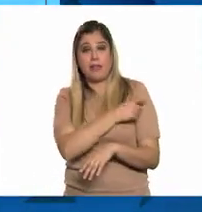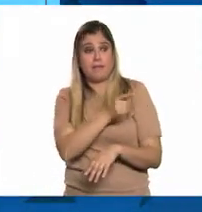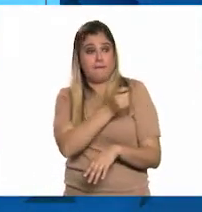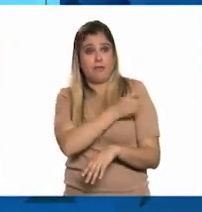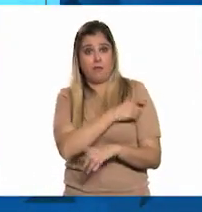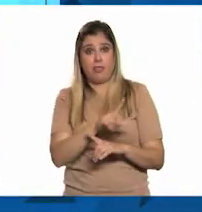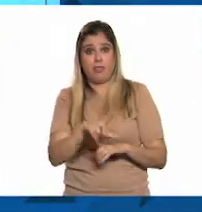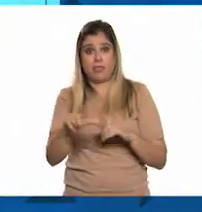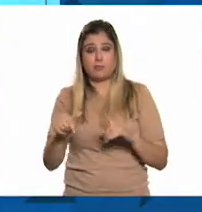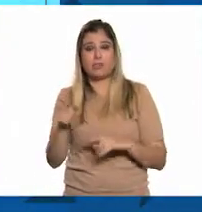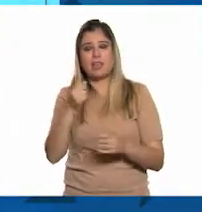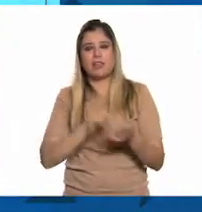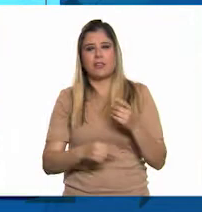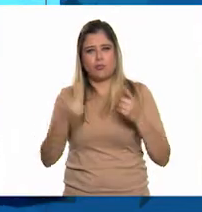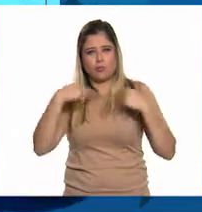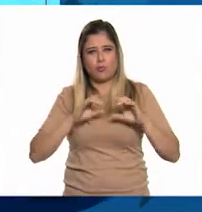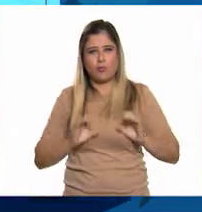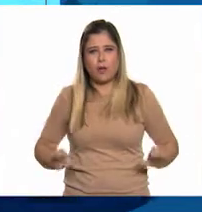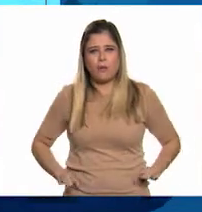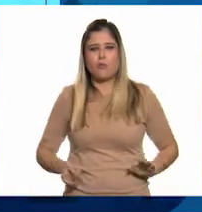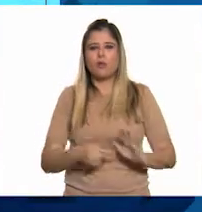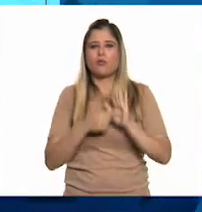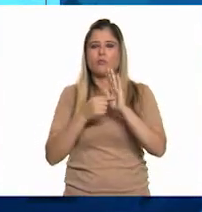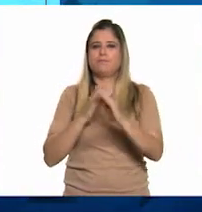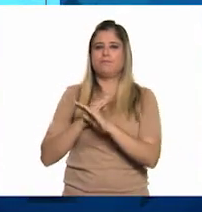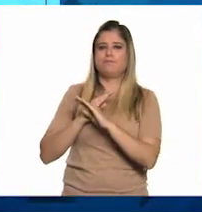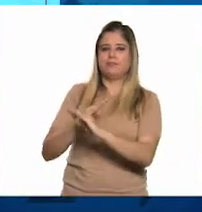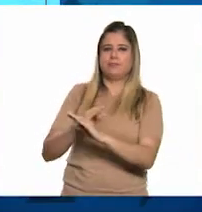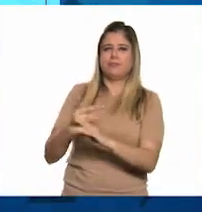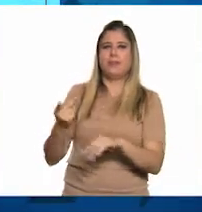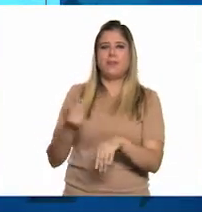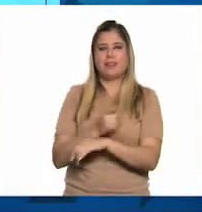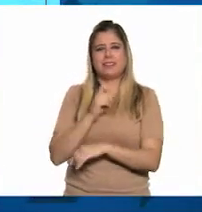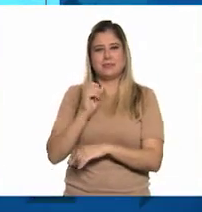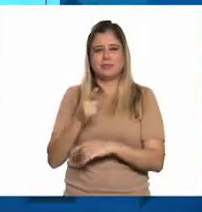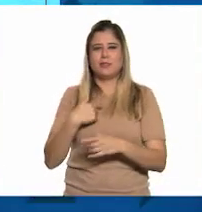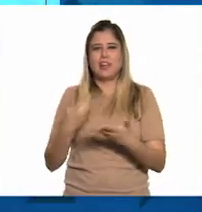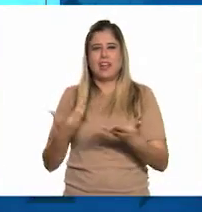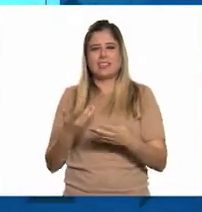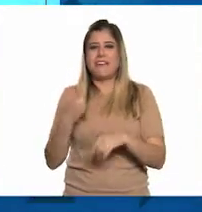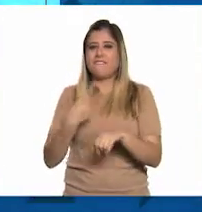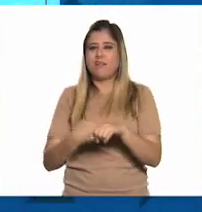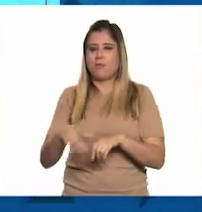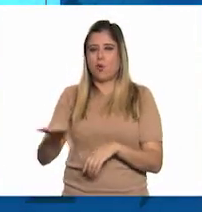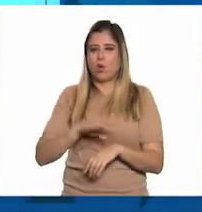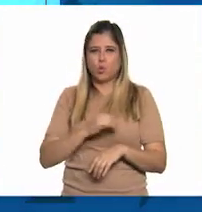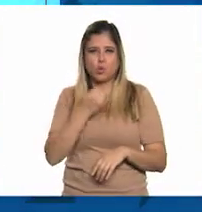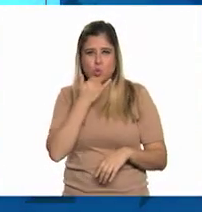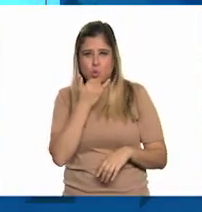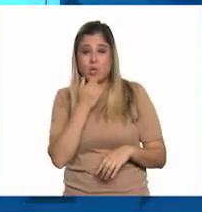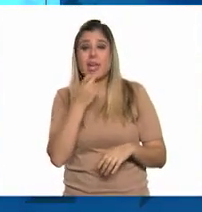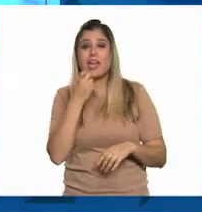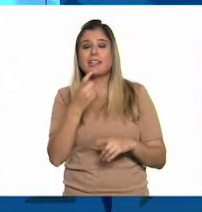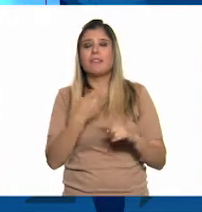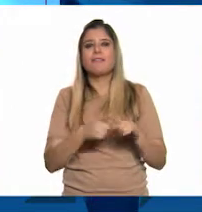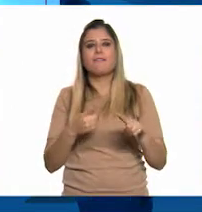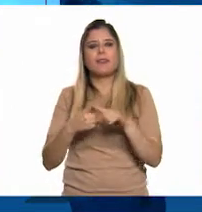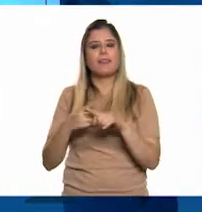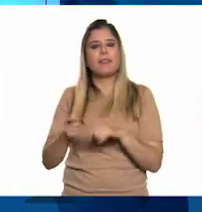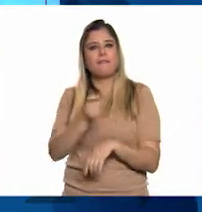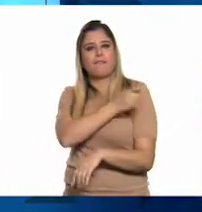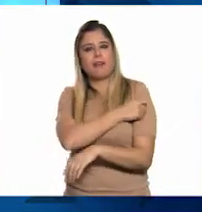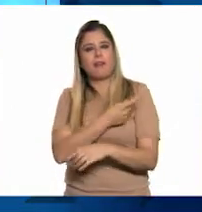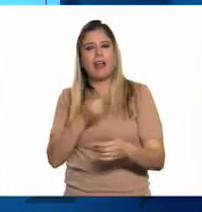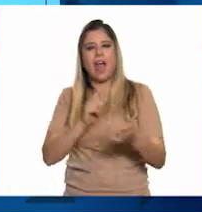vacunarnos, nuestro sistema inmunitario produce anticuerpos como ocurre cuando nos exponemos a una enfermedad, con la diferencia de que las vacunas